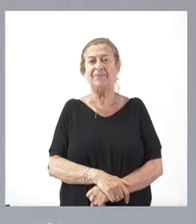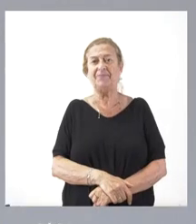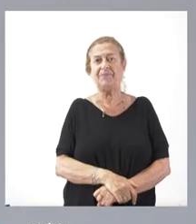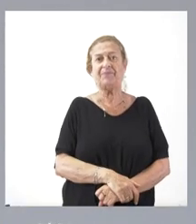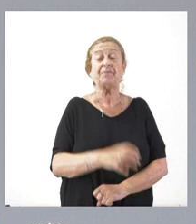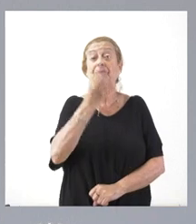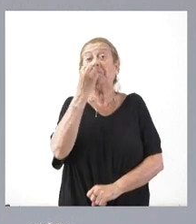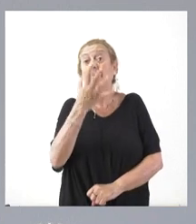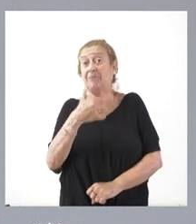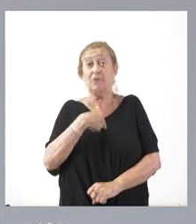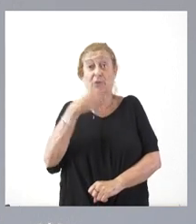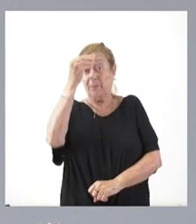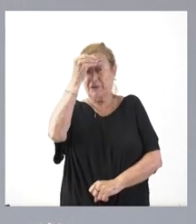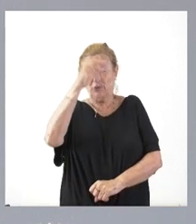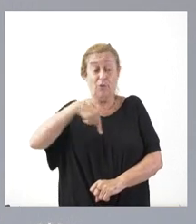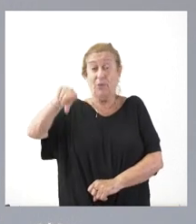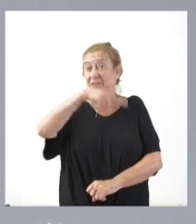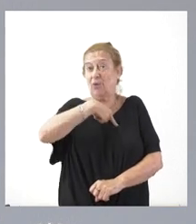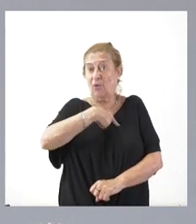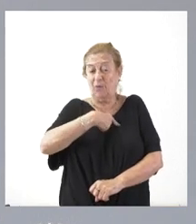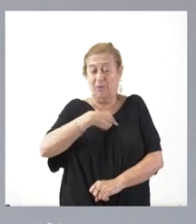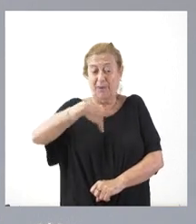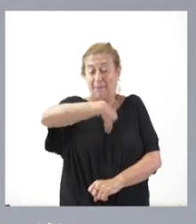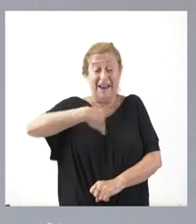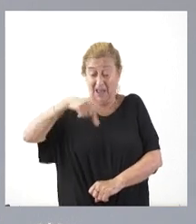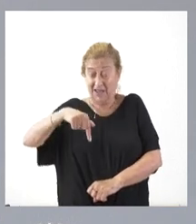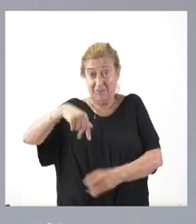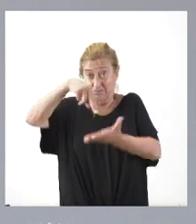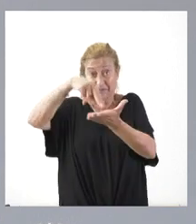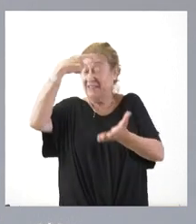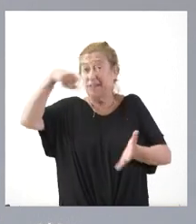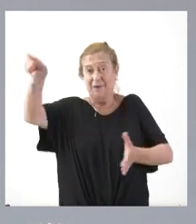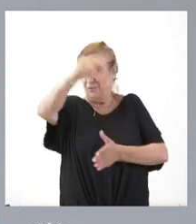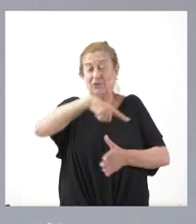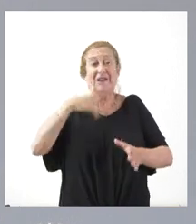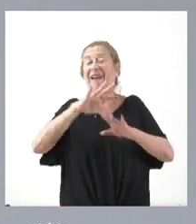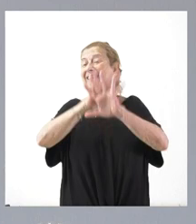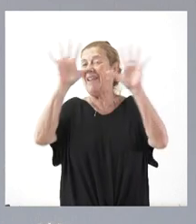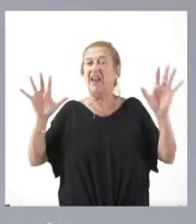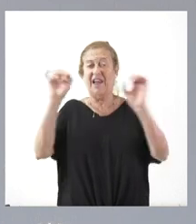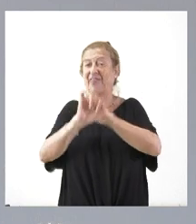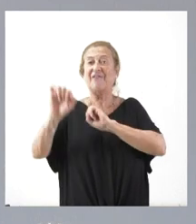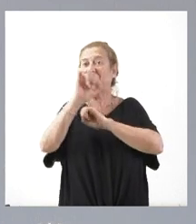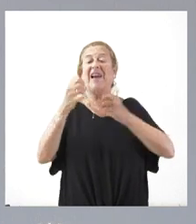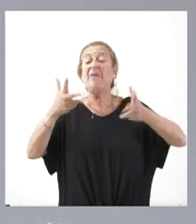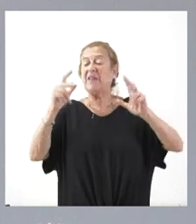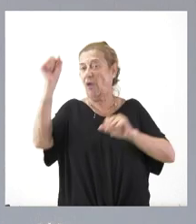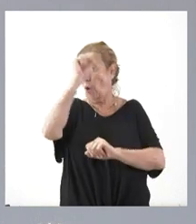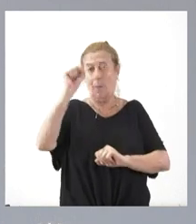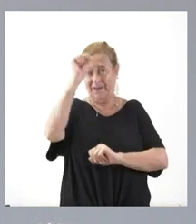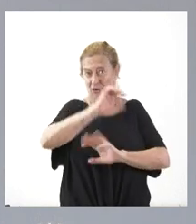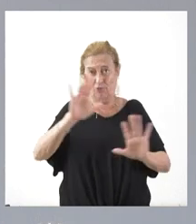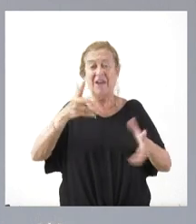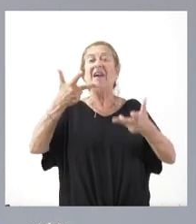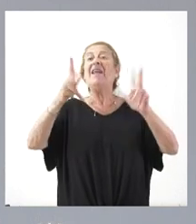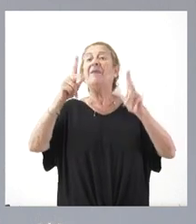Bueno, yo creo que nuestra posición aquí la conocen ustedes, que es una clara defensa de la libertad de opinión y de